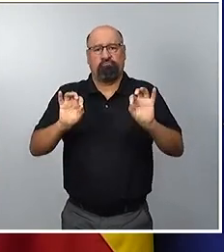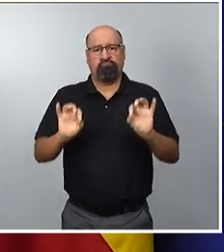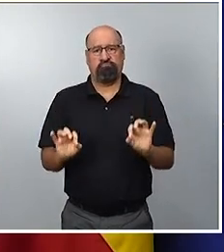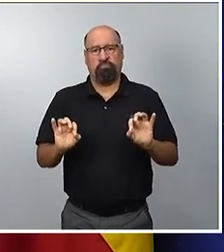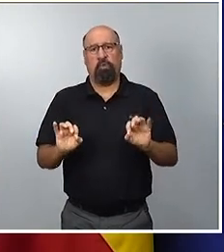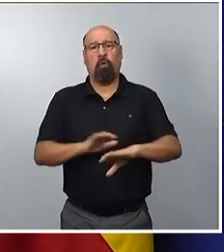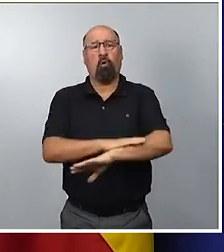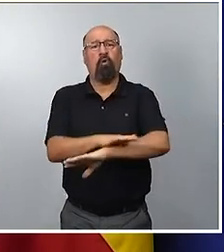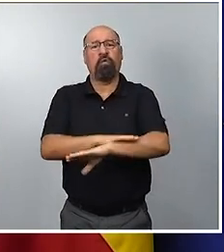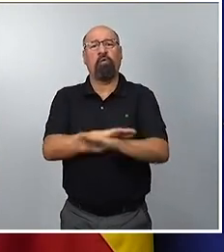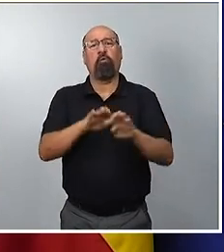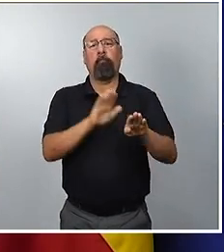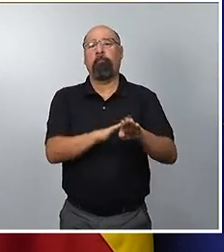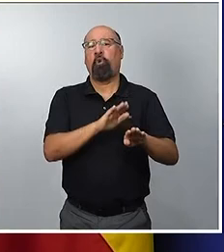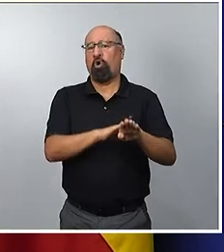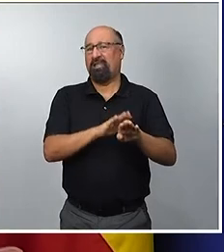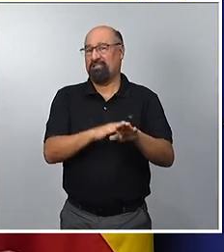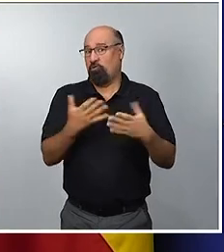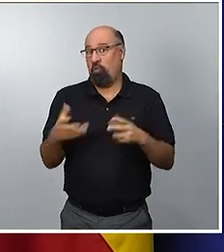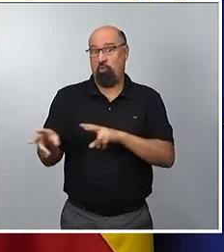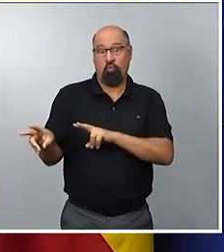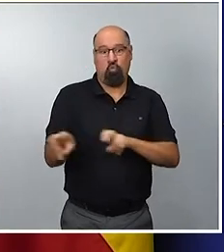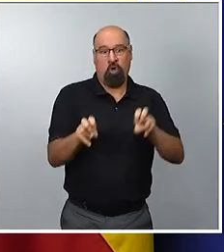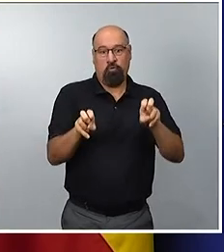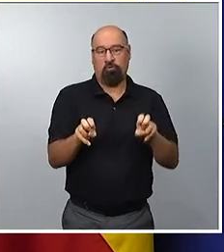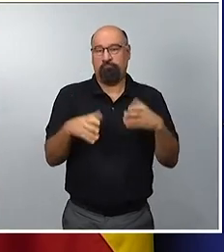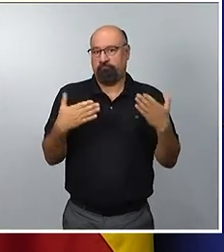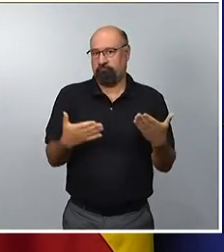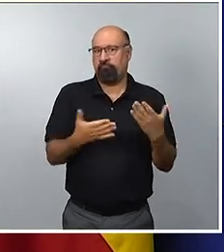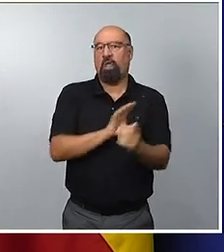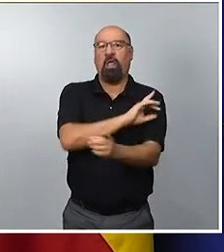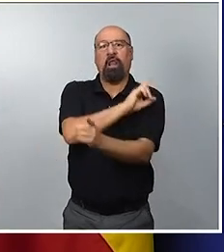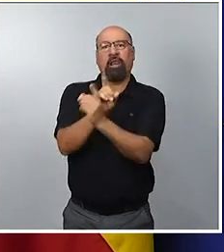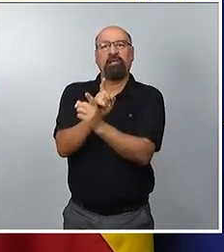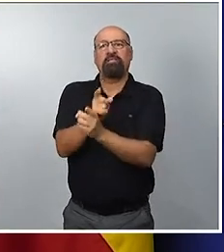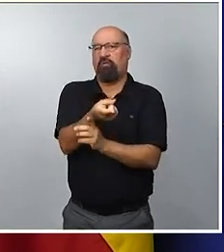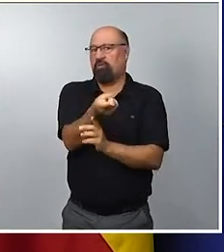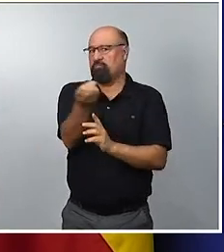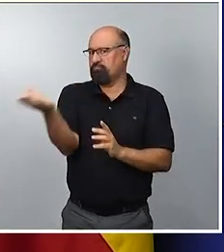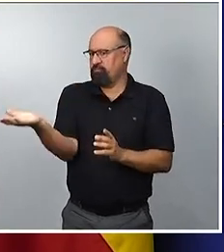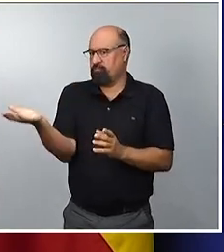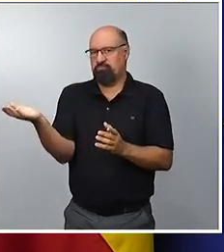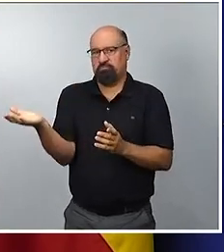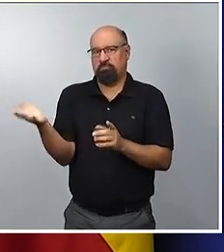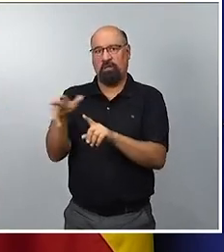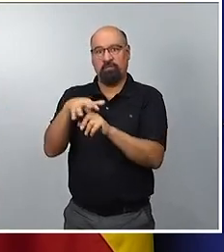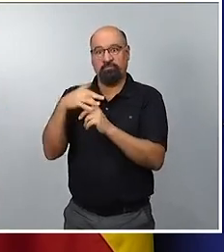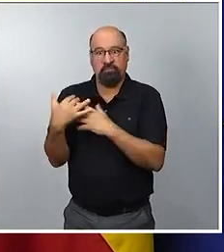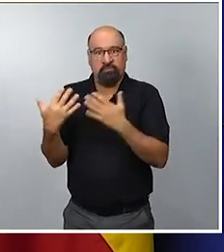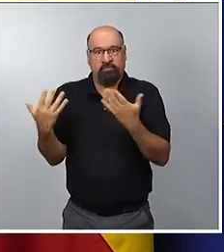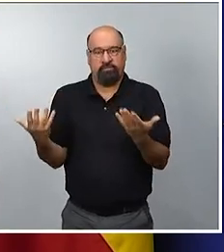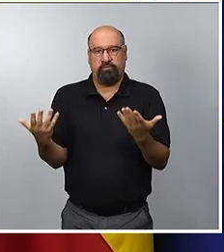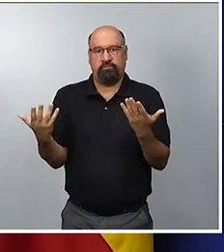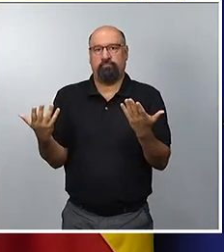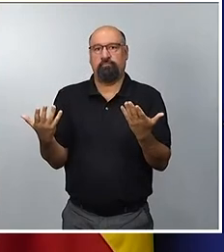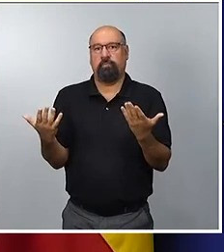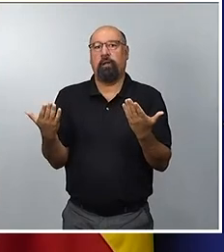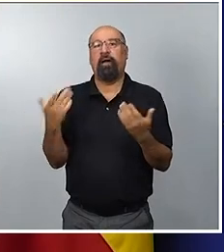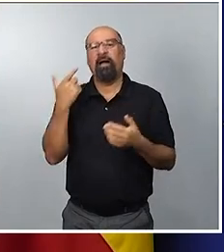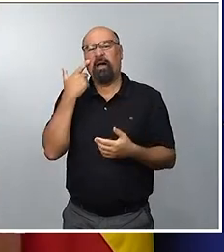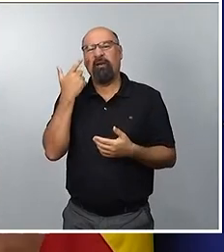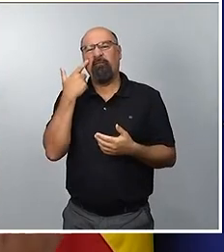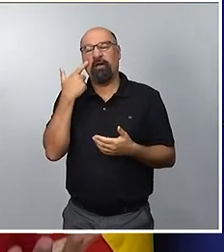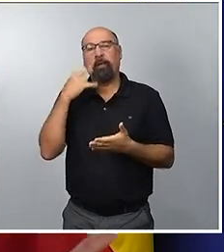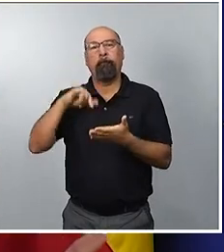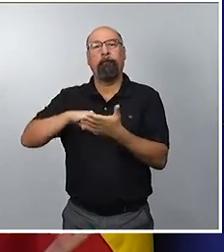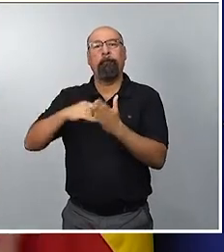en las urnas de rechazo a lo que esperamos también sea capaz de despejarnos en esta reunión el candidato, era ese